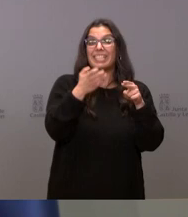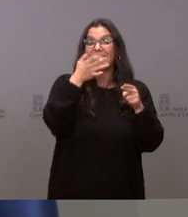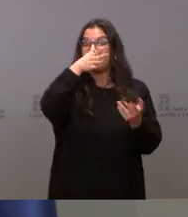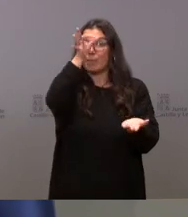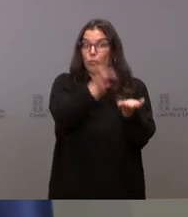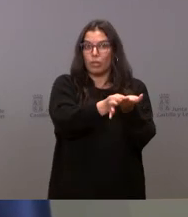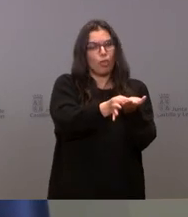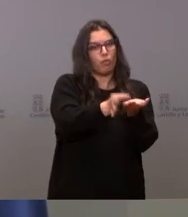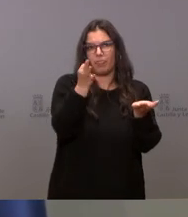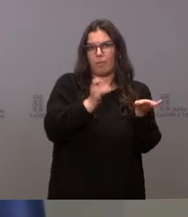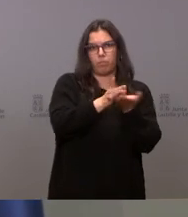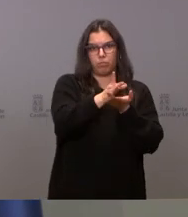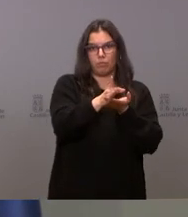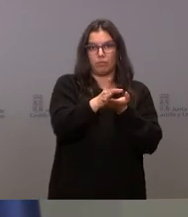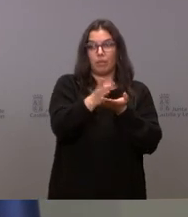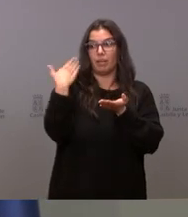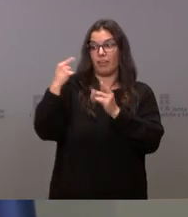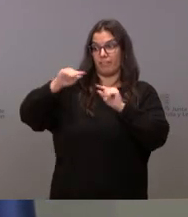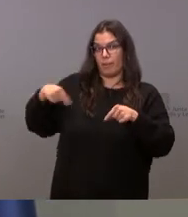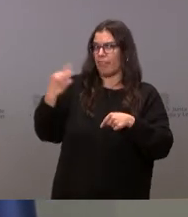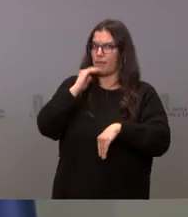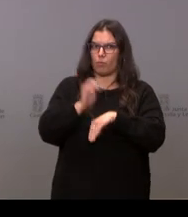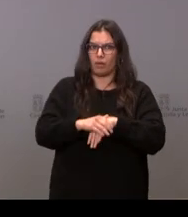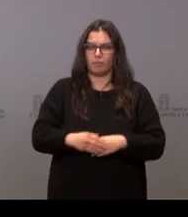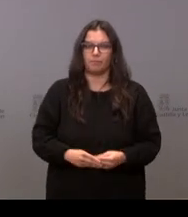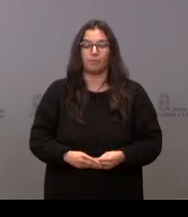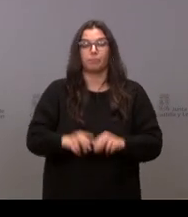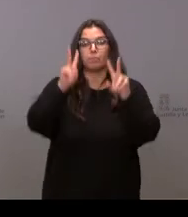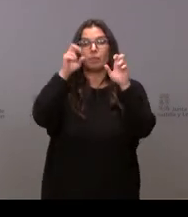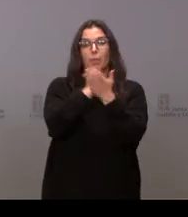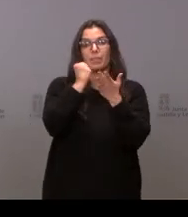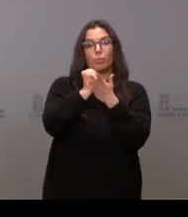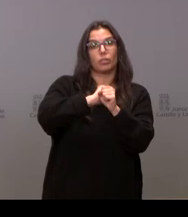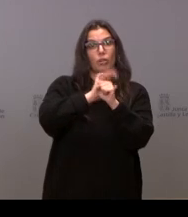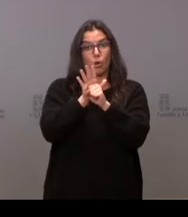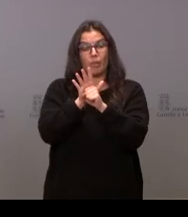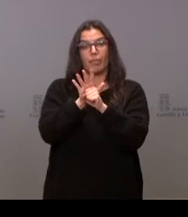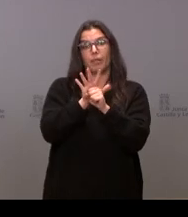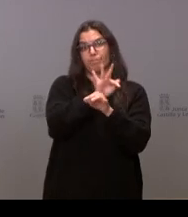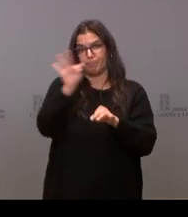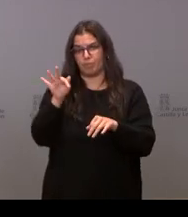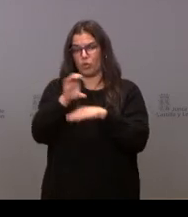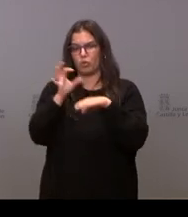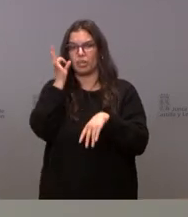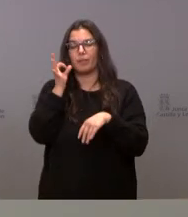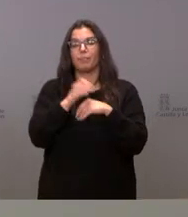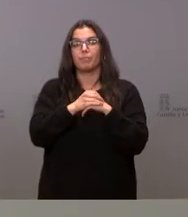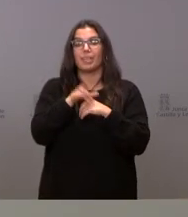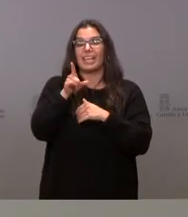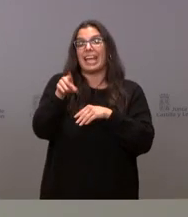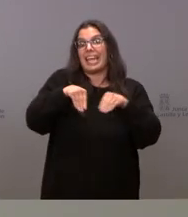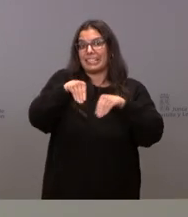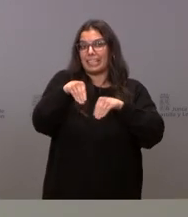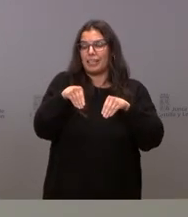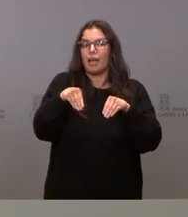y se va a cumplir. En relación al pasaporte COVID, el pasaporte COVID ahora es una estrategia que está